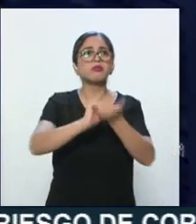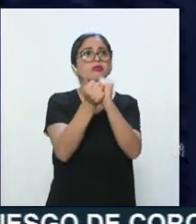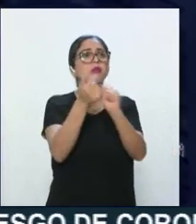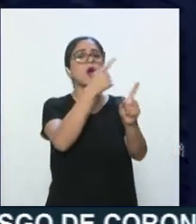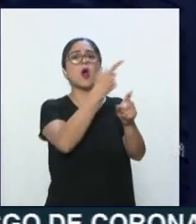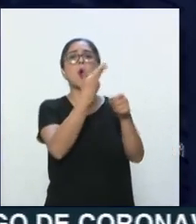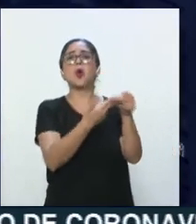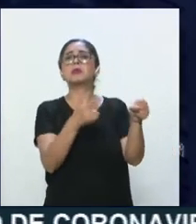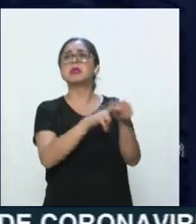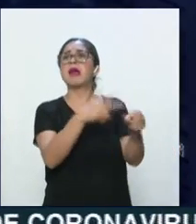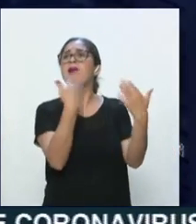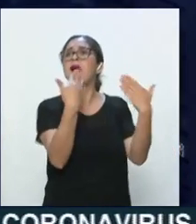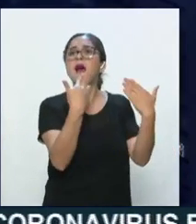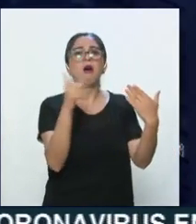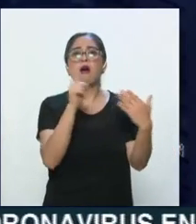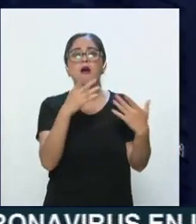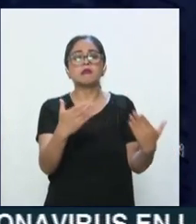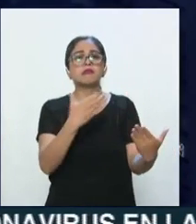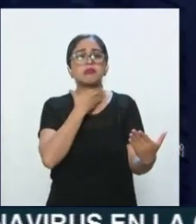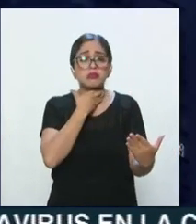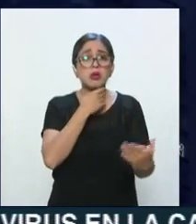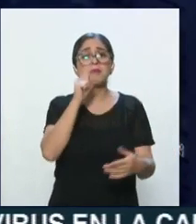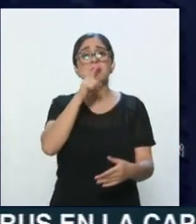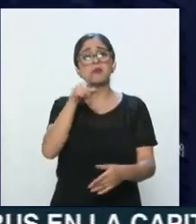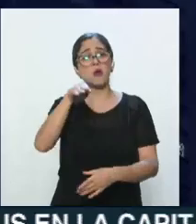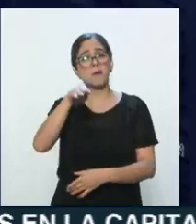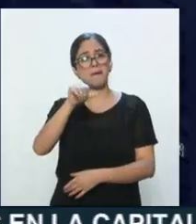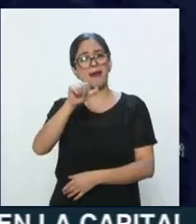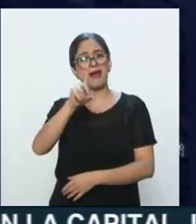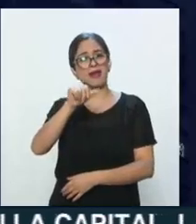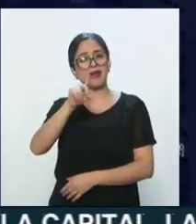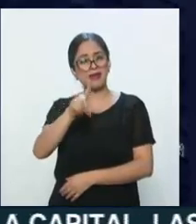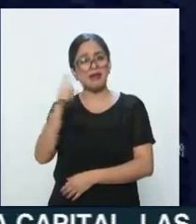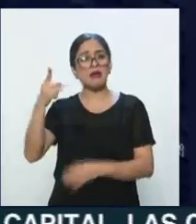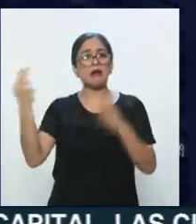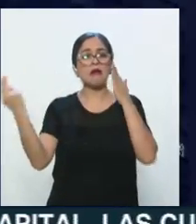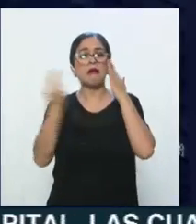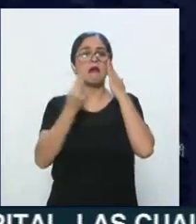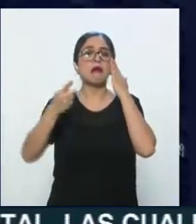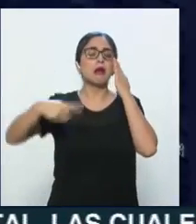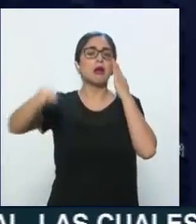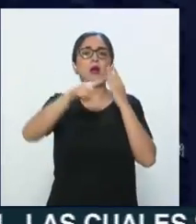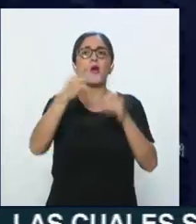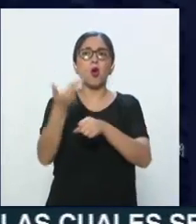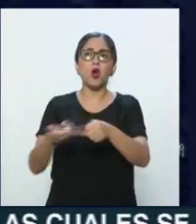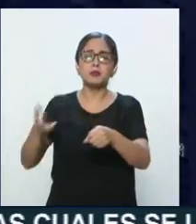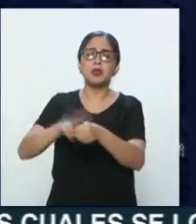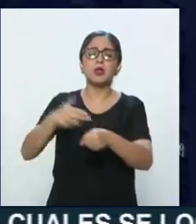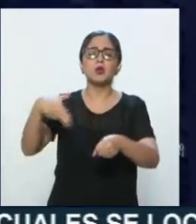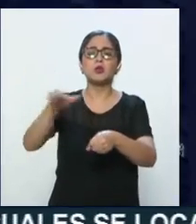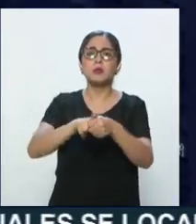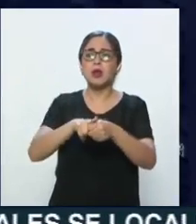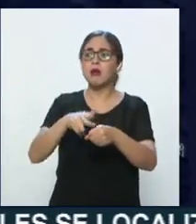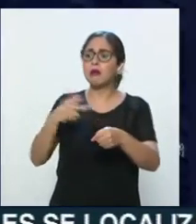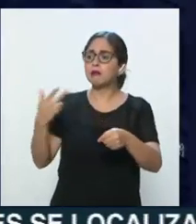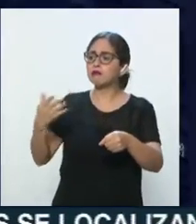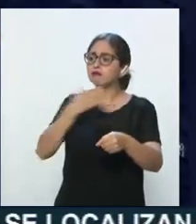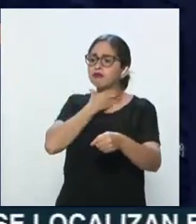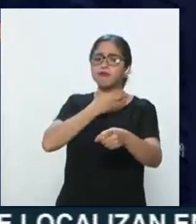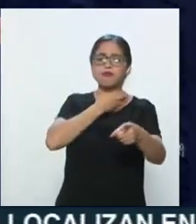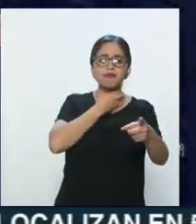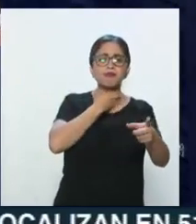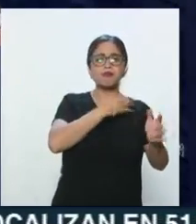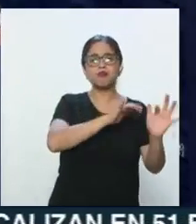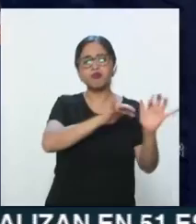hospitalaria. En Madrid, la cantidad de pacientes con necesidad de atención urgente sobrepasó la capacidad de los hospitales y contagió a